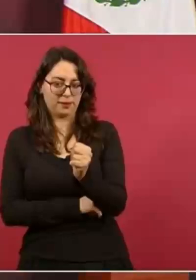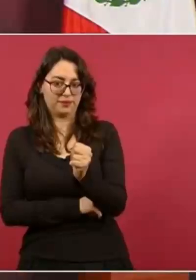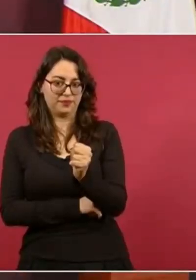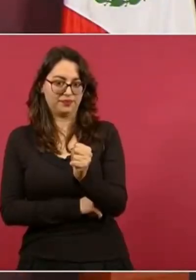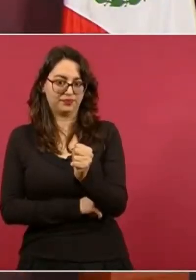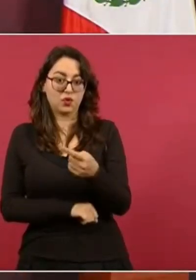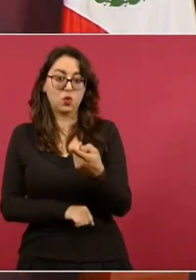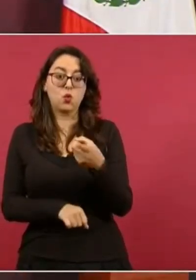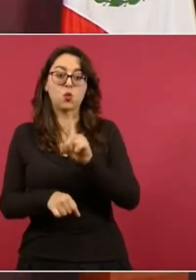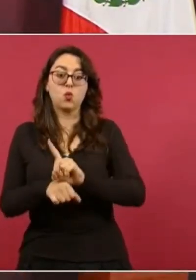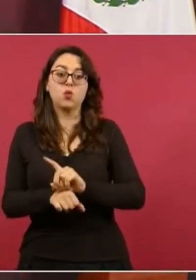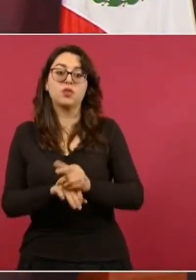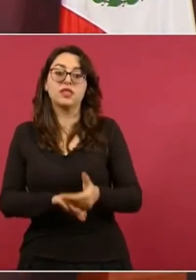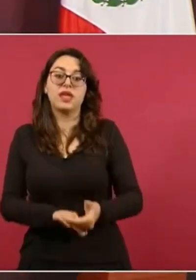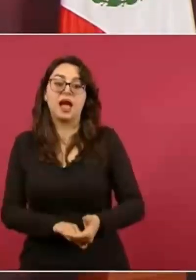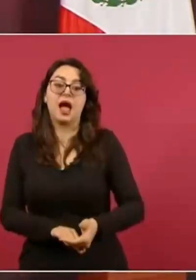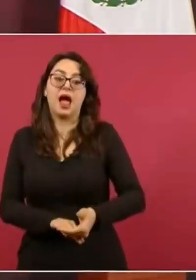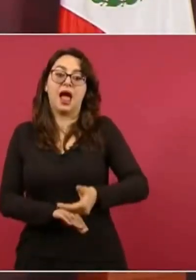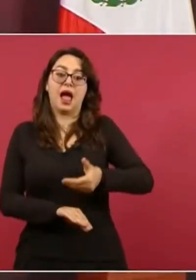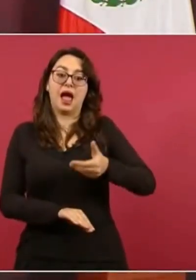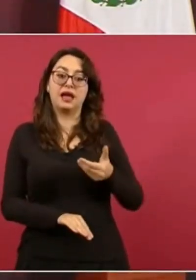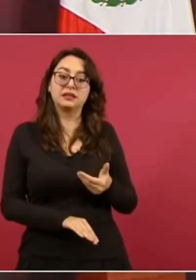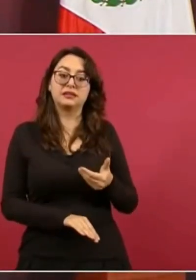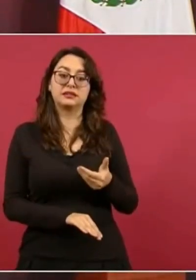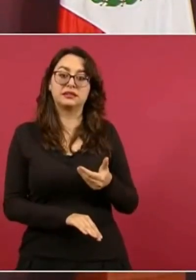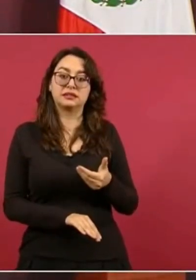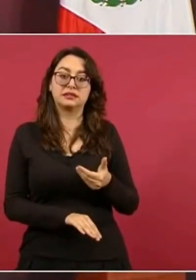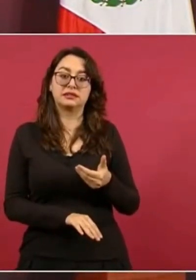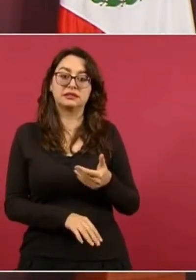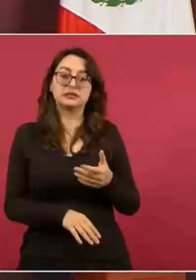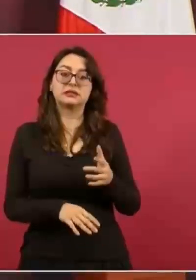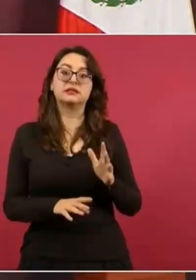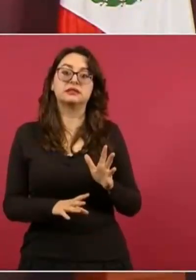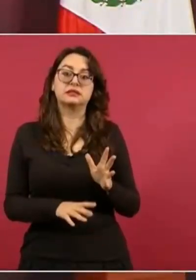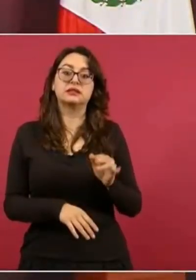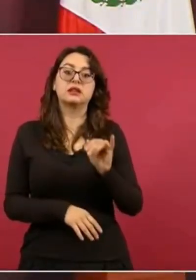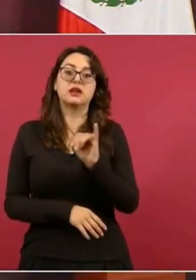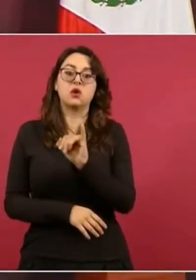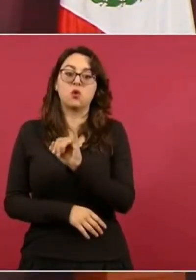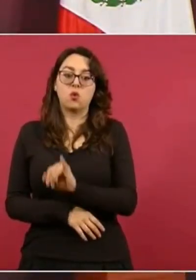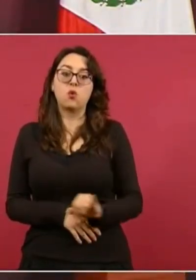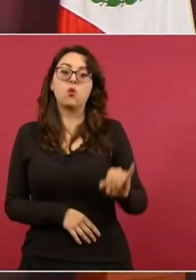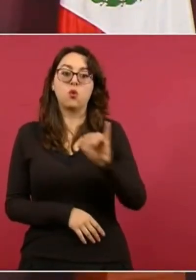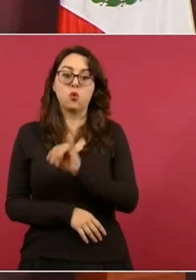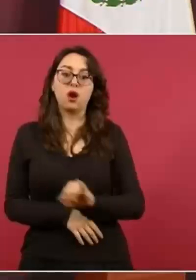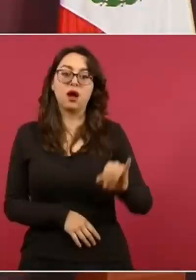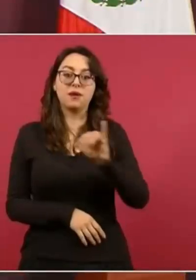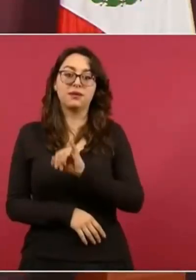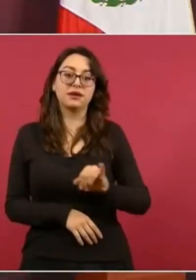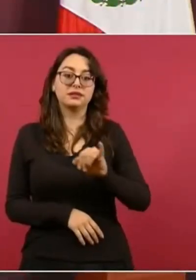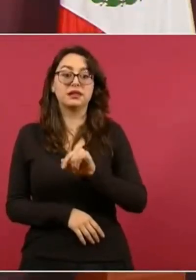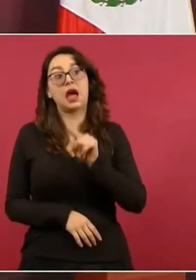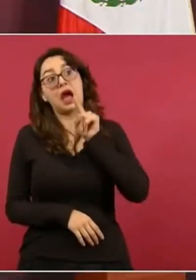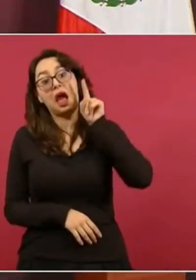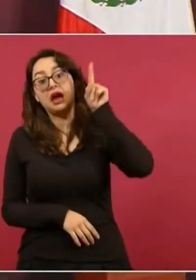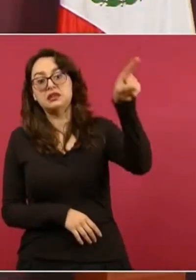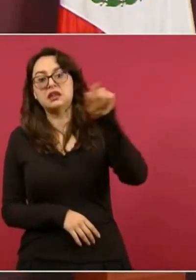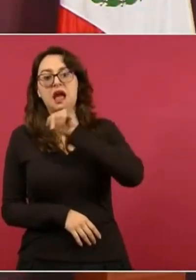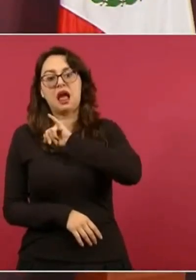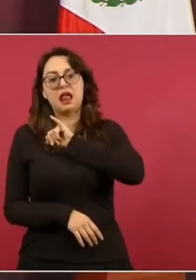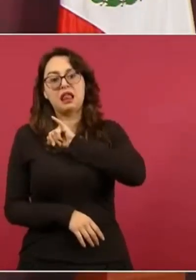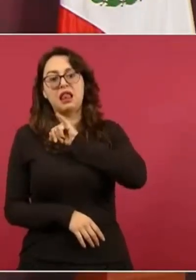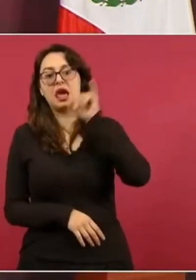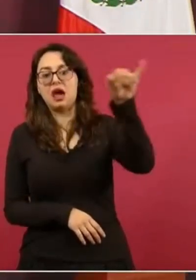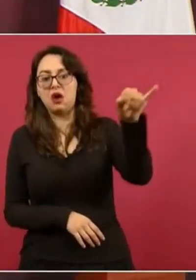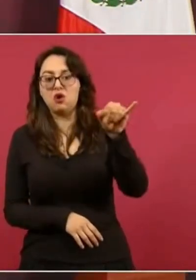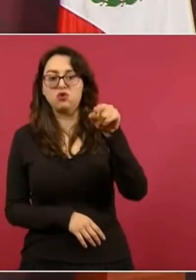desde el día anterior, la mañanera va a ser en el búnker. Ah, inventa lo del búnker. En el búnker de lo que fue la Secretaría